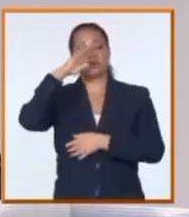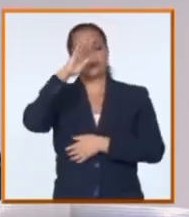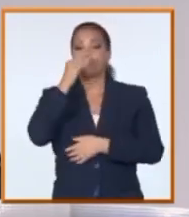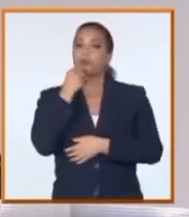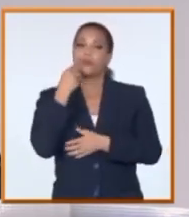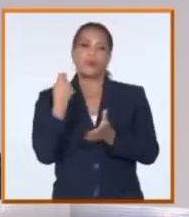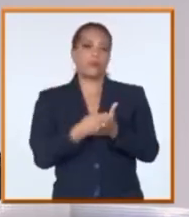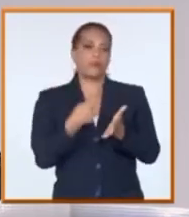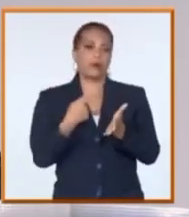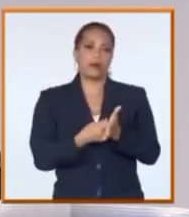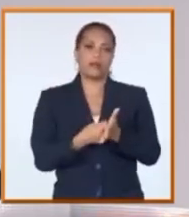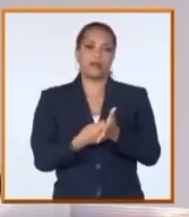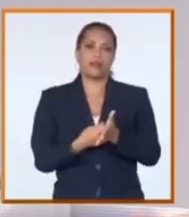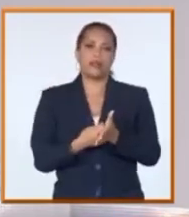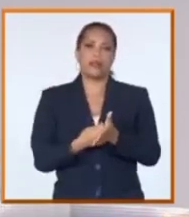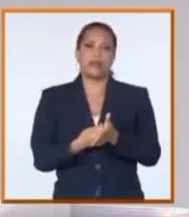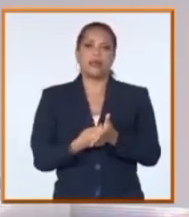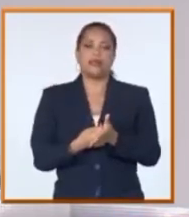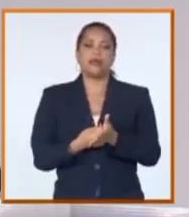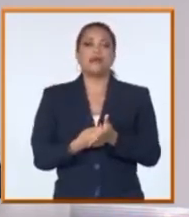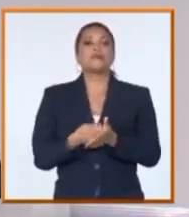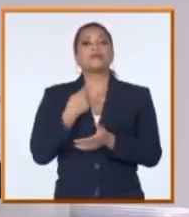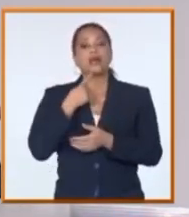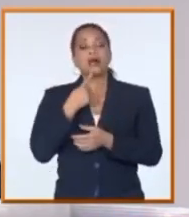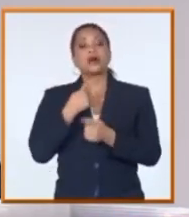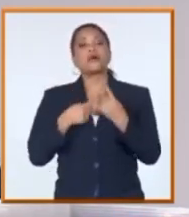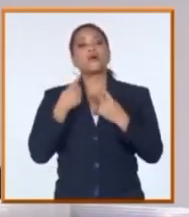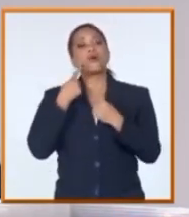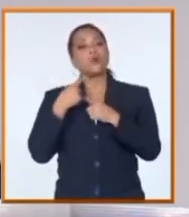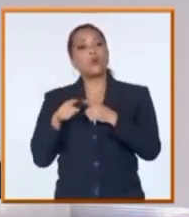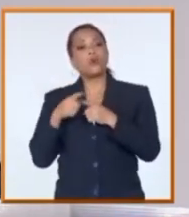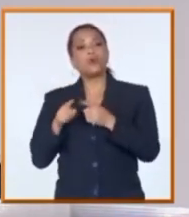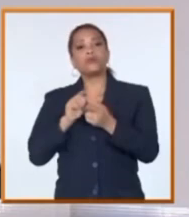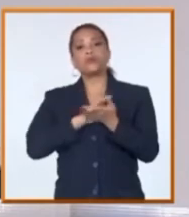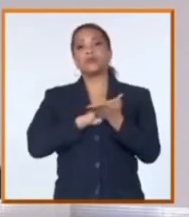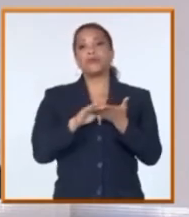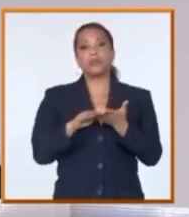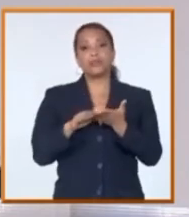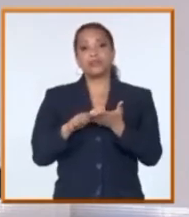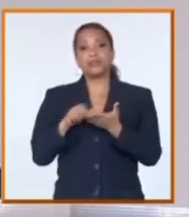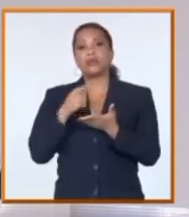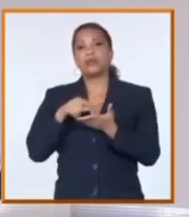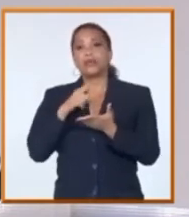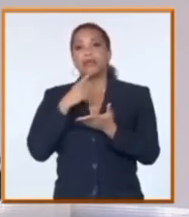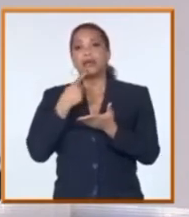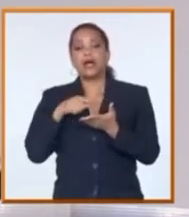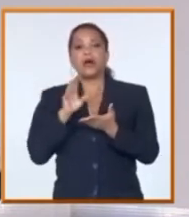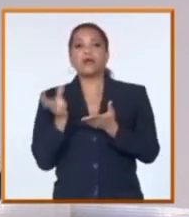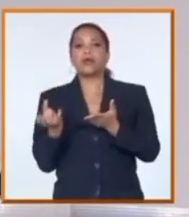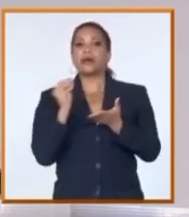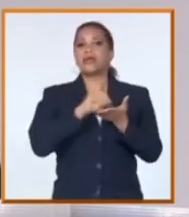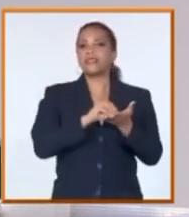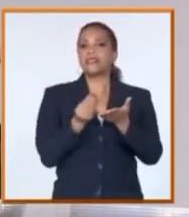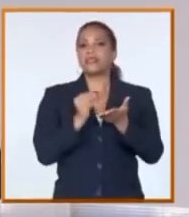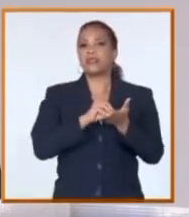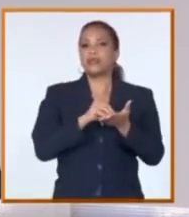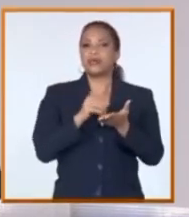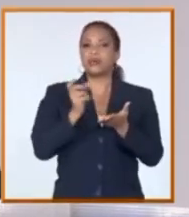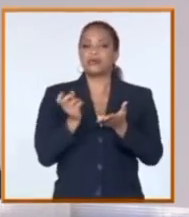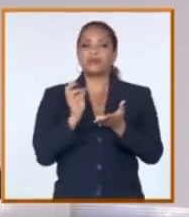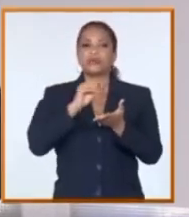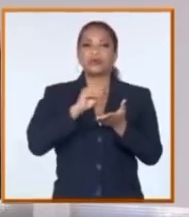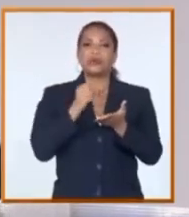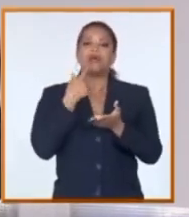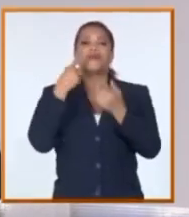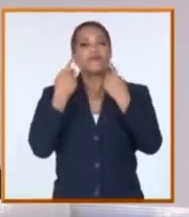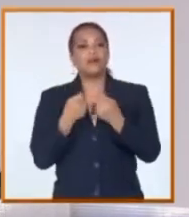puede realizar. De igual modo, no todos los pretatarios de esos servicios asociados a la producción hoy están bancarizando sus operaciones, con lo cual esa